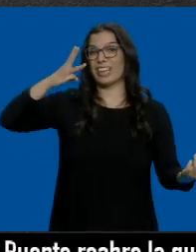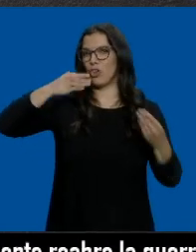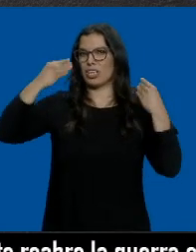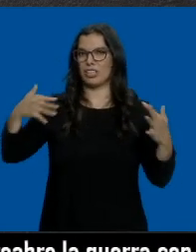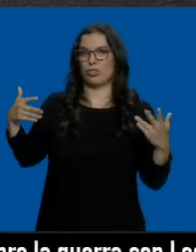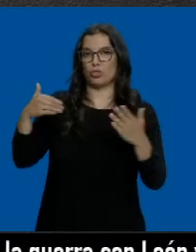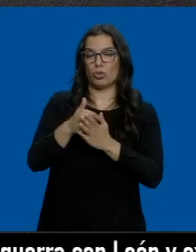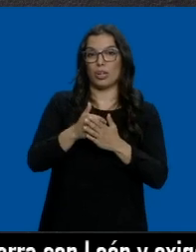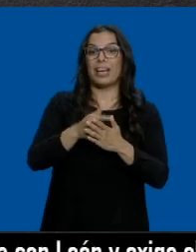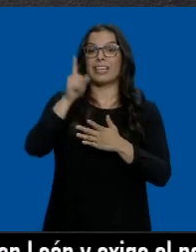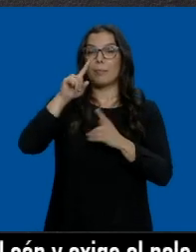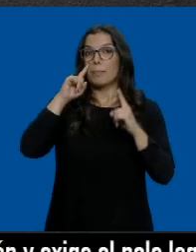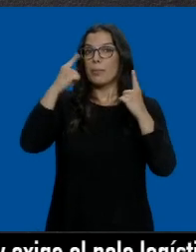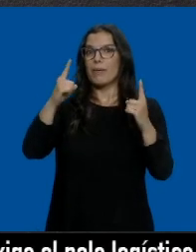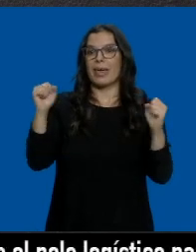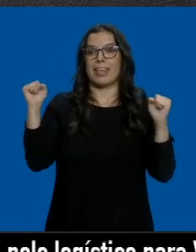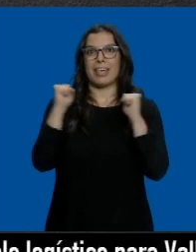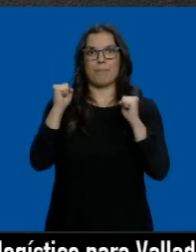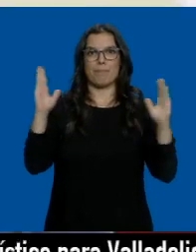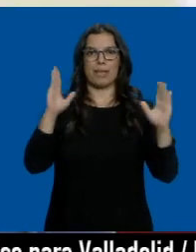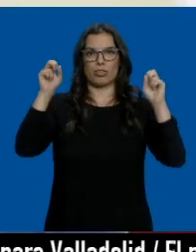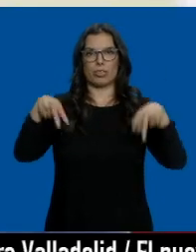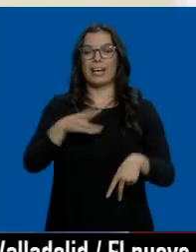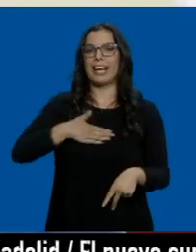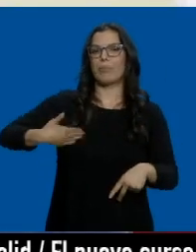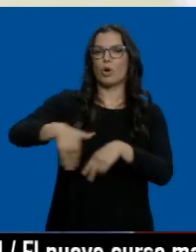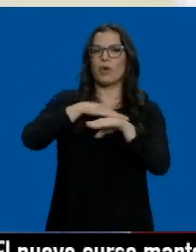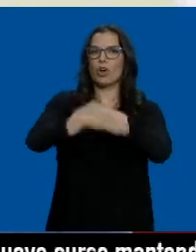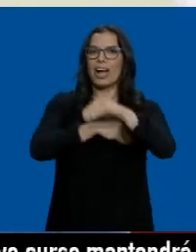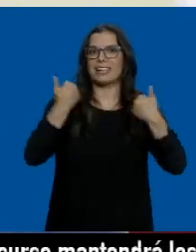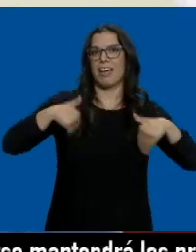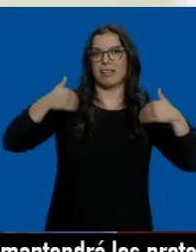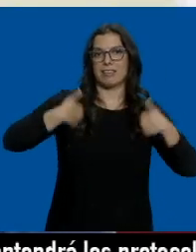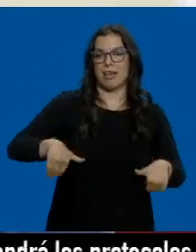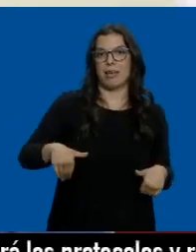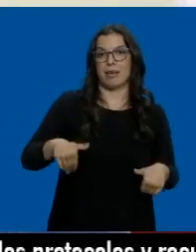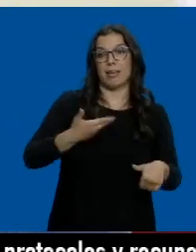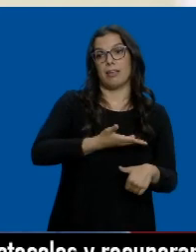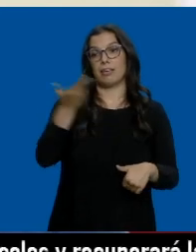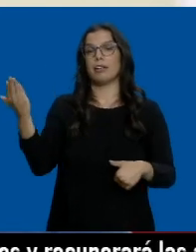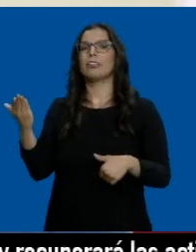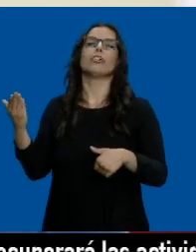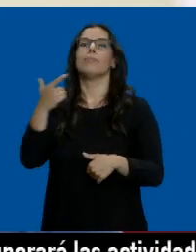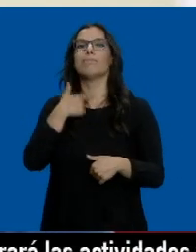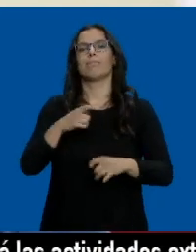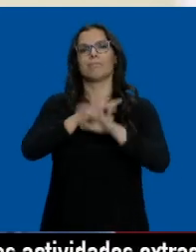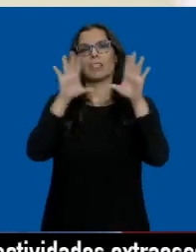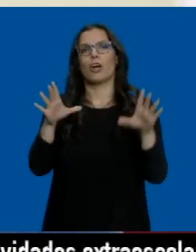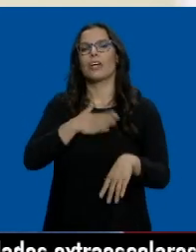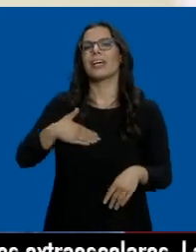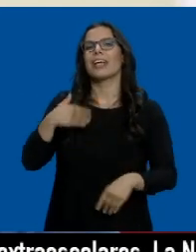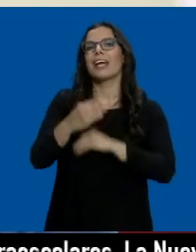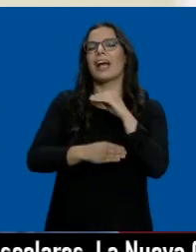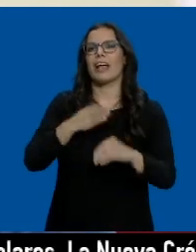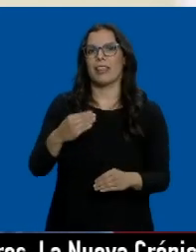el primero que no ocurre en invierno. Queremos que el gobierno mueva ficha y queremos que los socios dejen las cosas claras en relación a qué pretenden hacer,